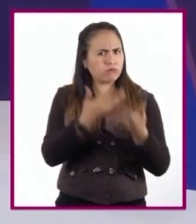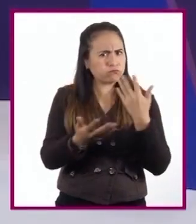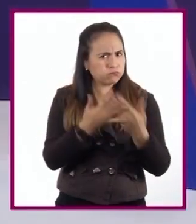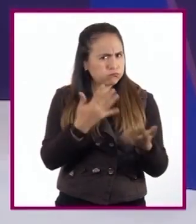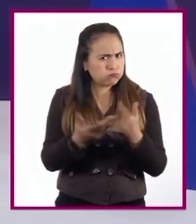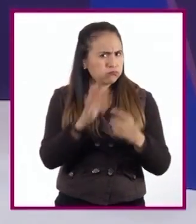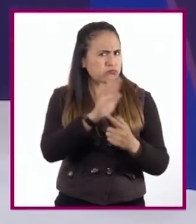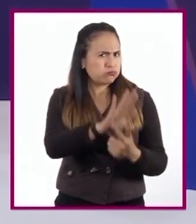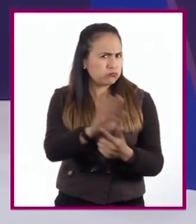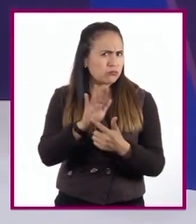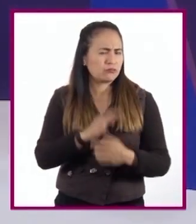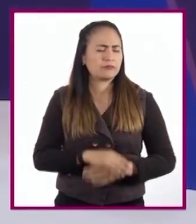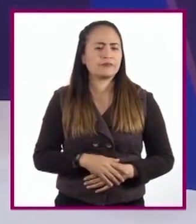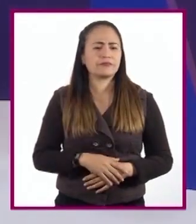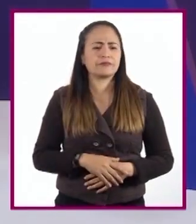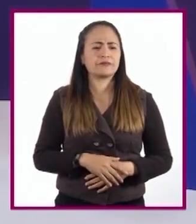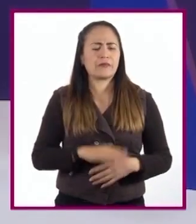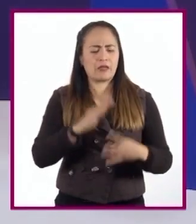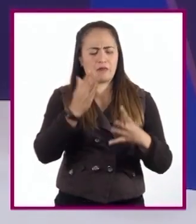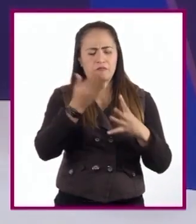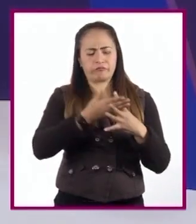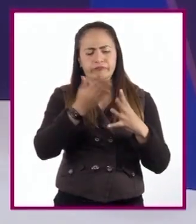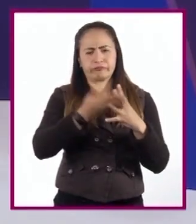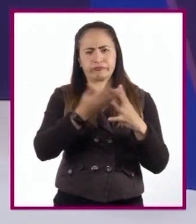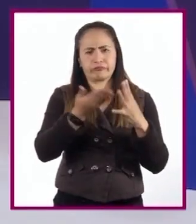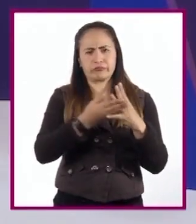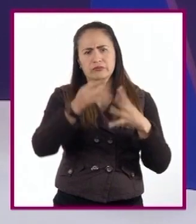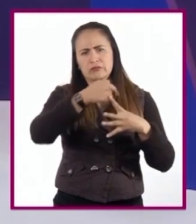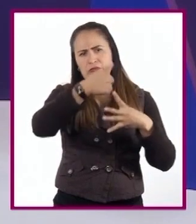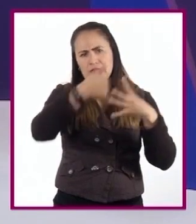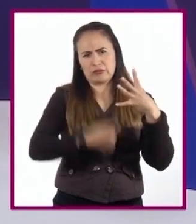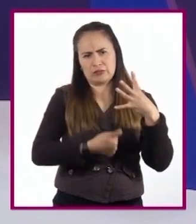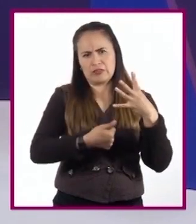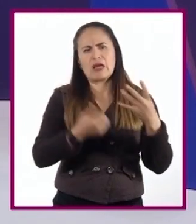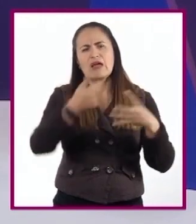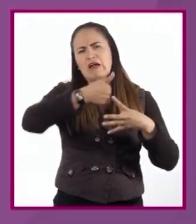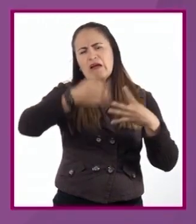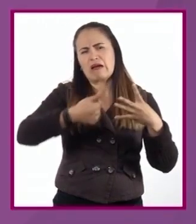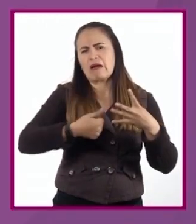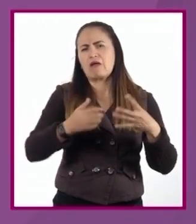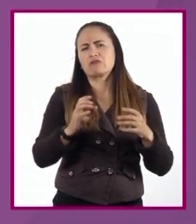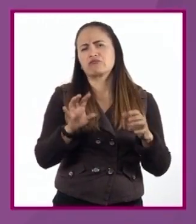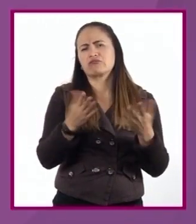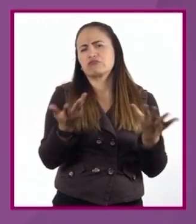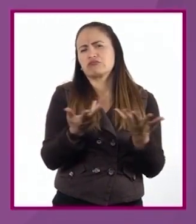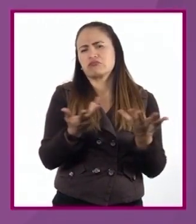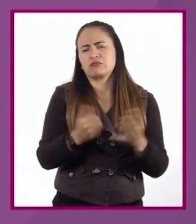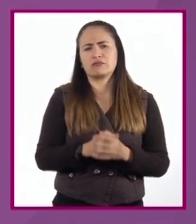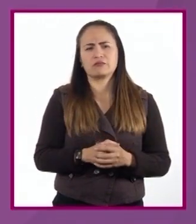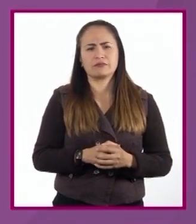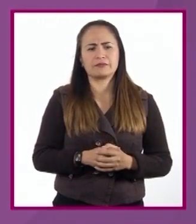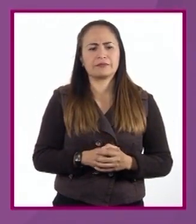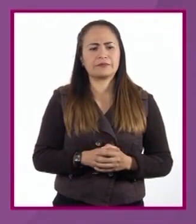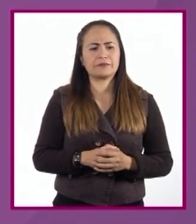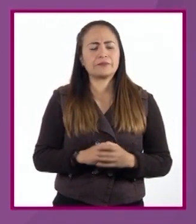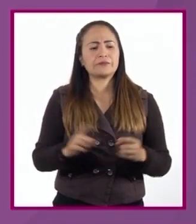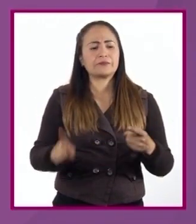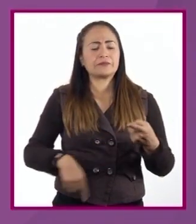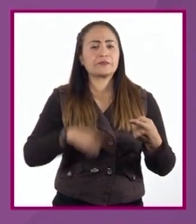¿Cómo funciona cada uno de estos elementos que nos comenta? En primer lugar,